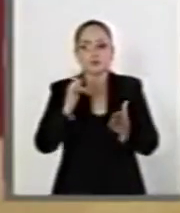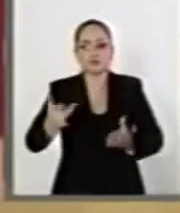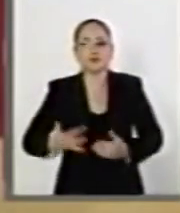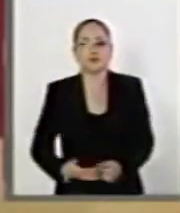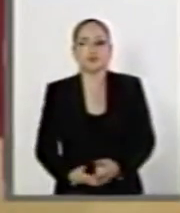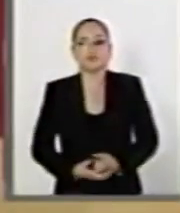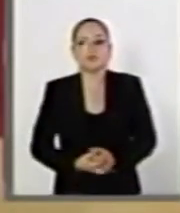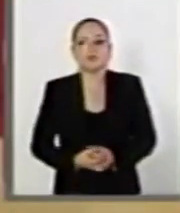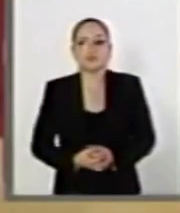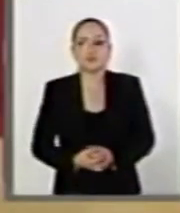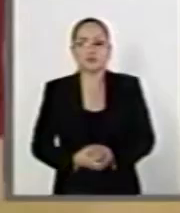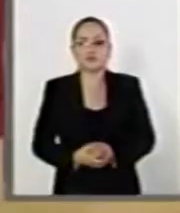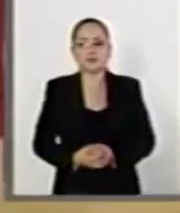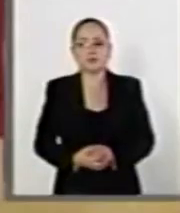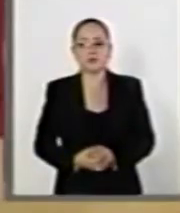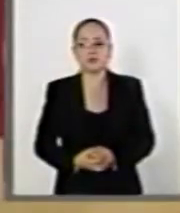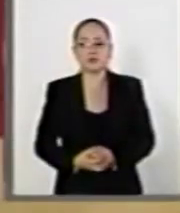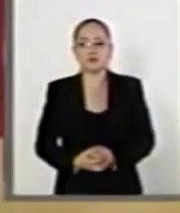Gracias. Gracias.